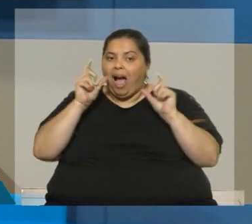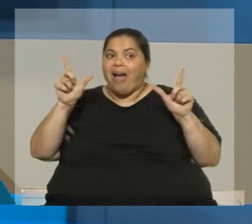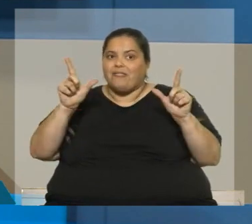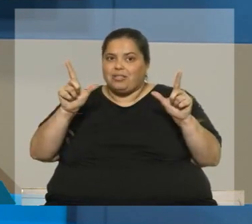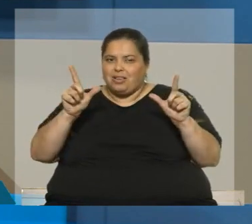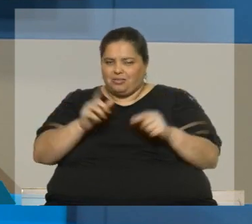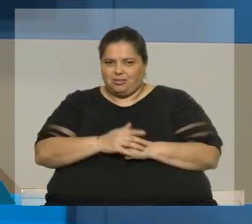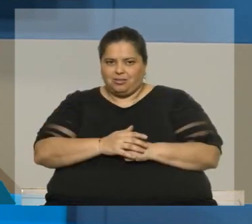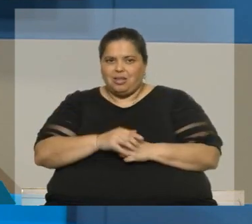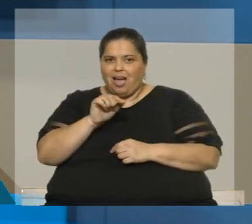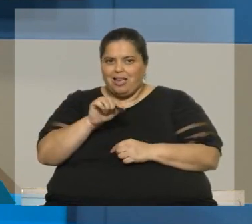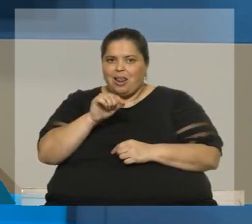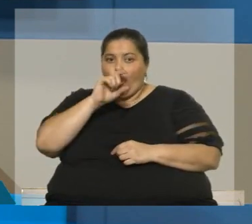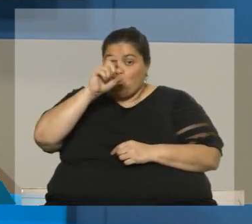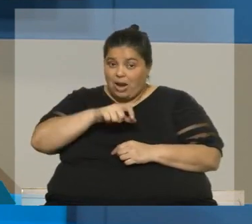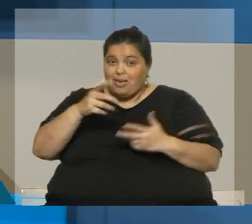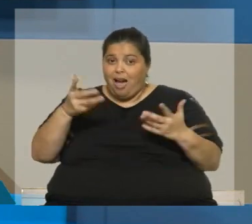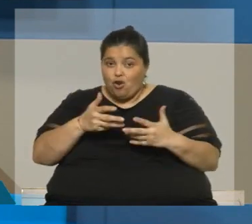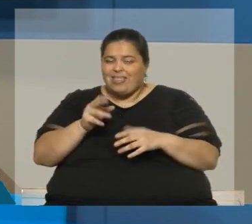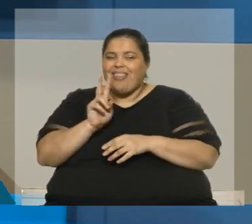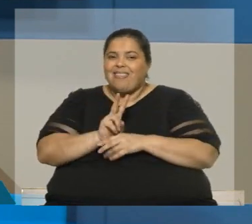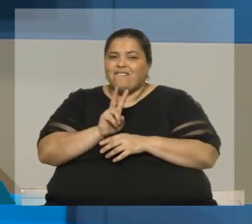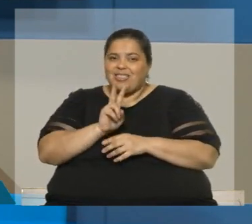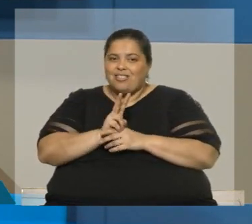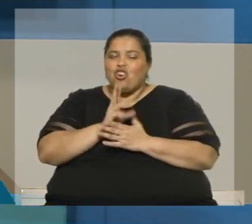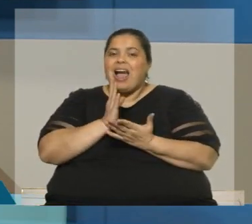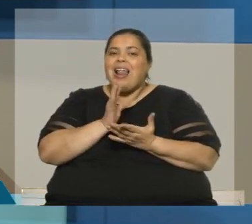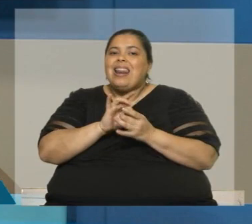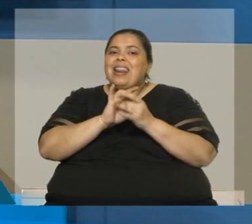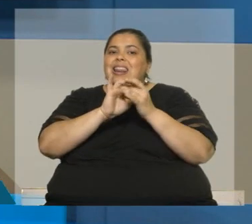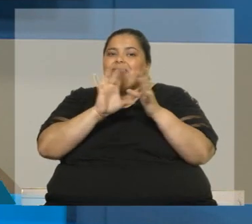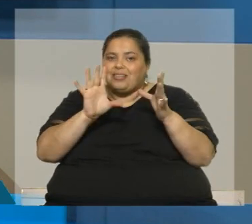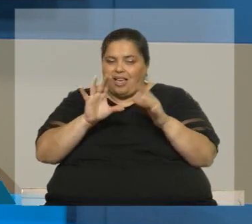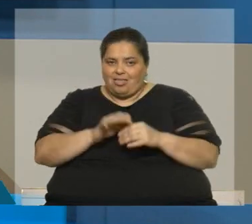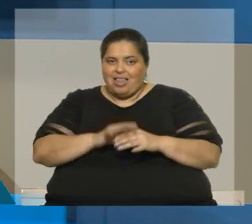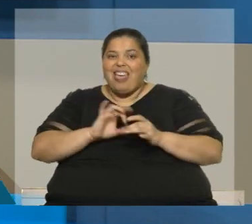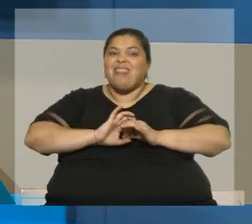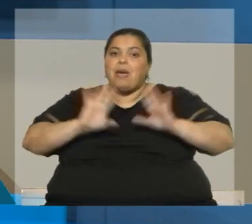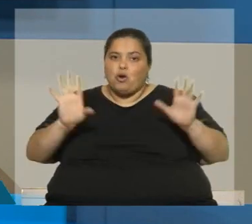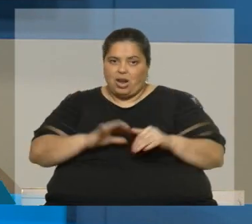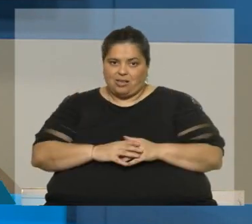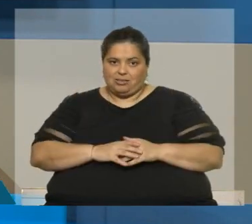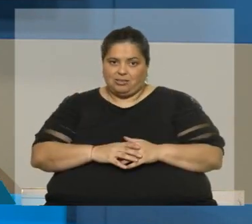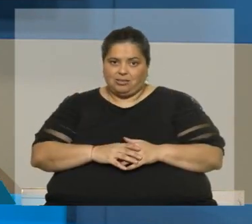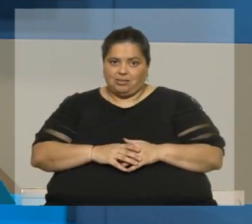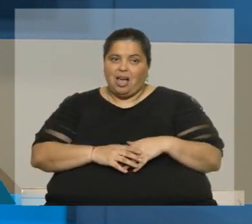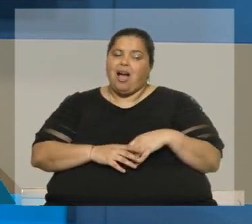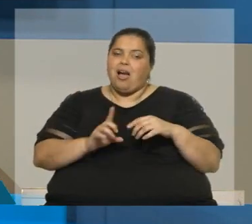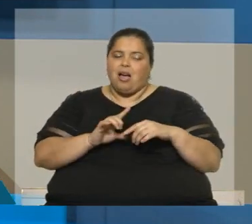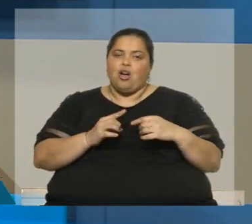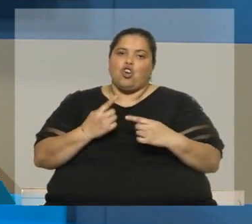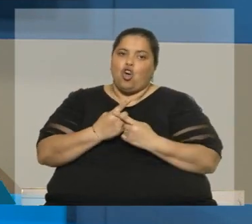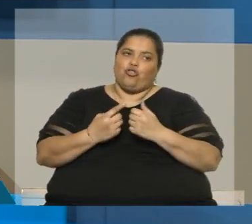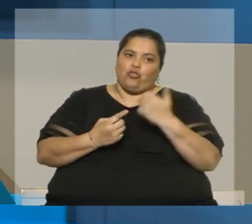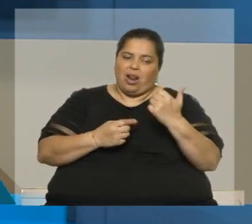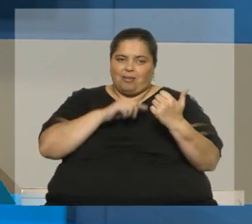y en Ucrania se está defendiendo la libertad y la democracia frente a las autocracias y a aquellos que piensan que con el poder militar